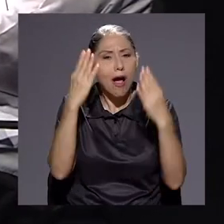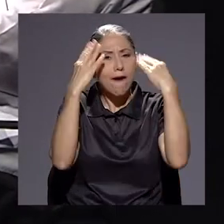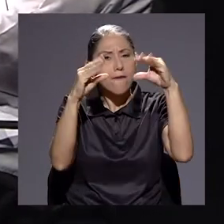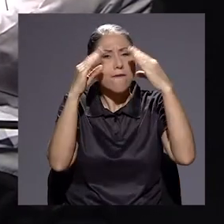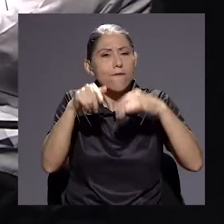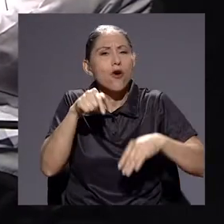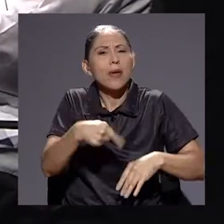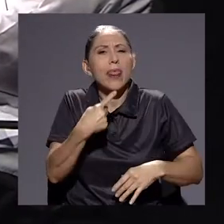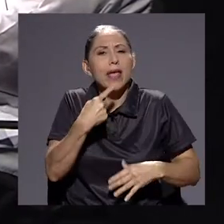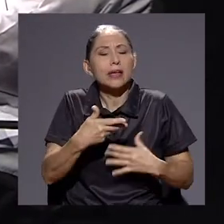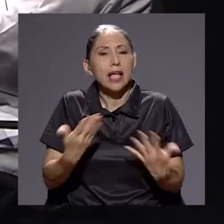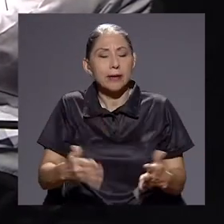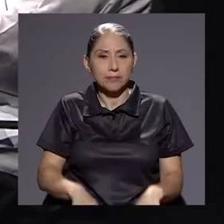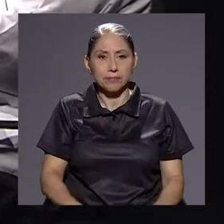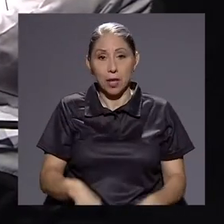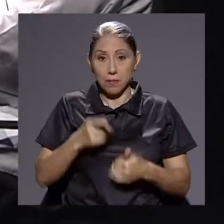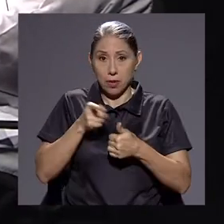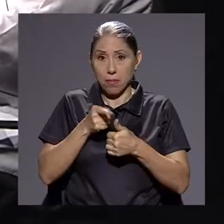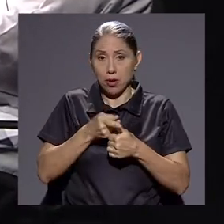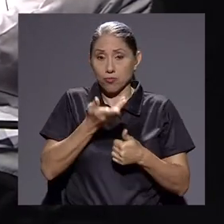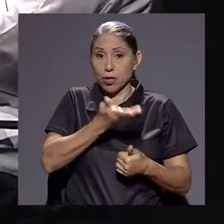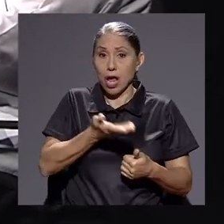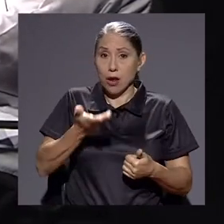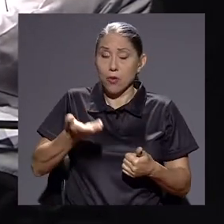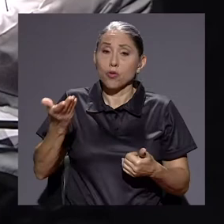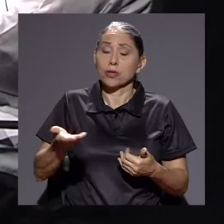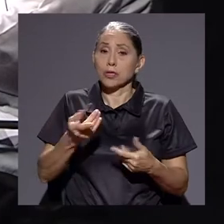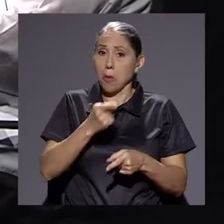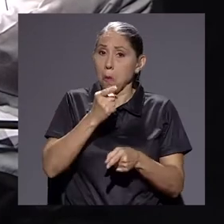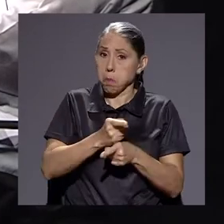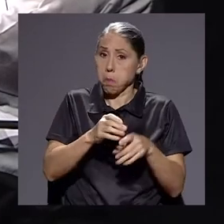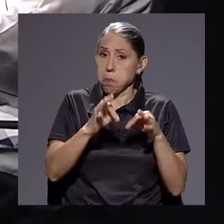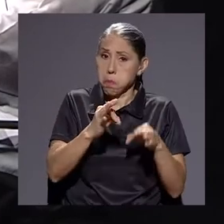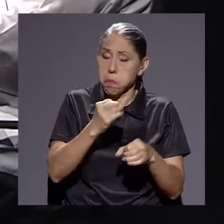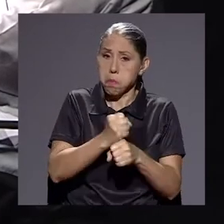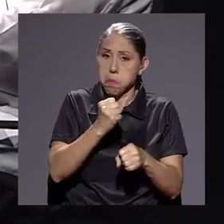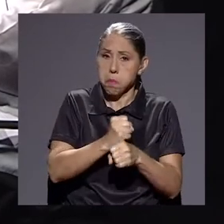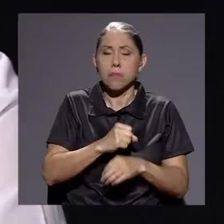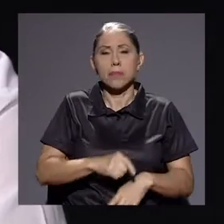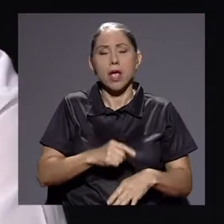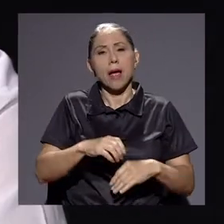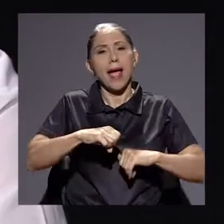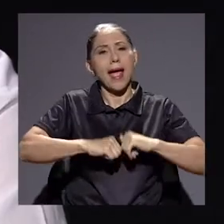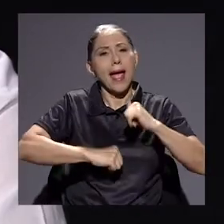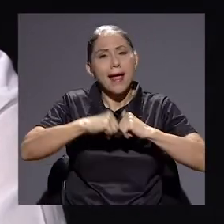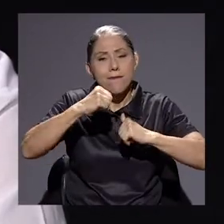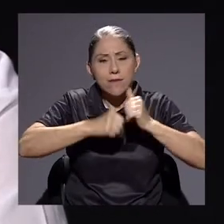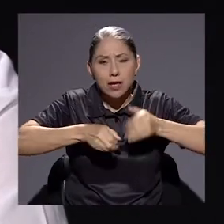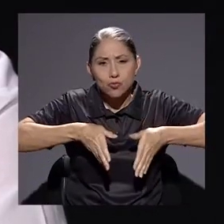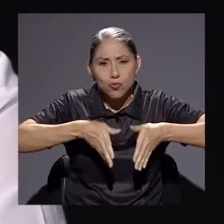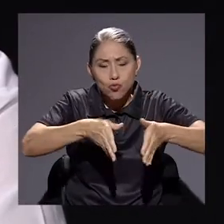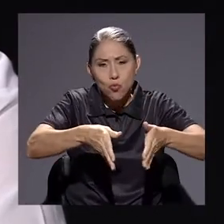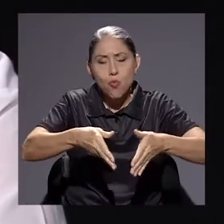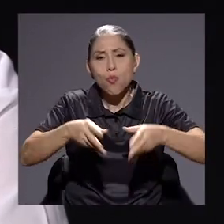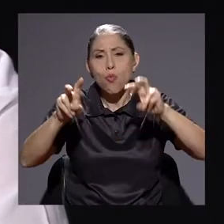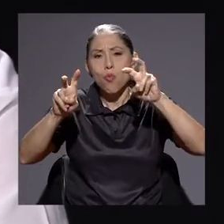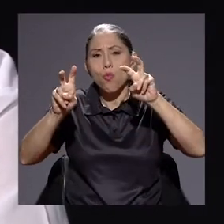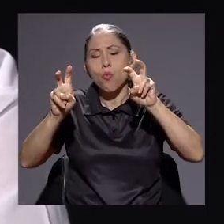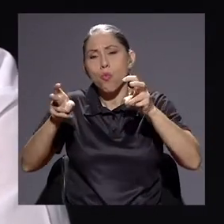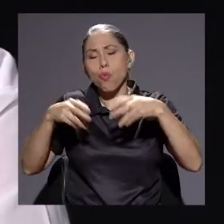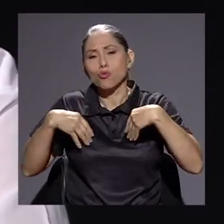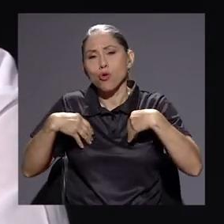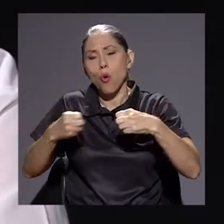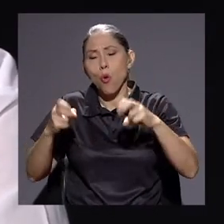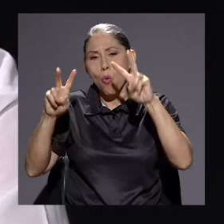que hay aciertos y situamos en infraestructura, en materia de salud y de seguridad.